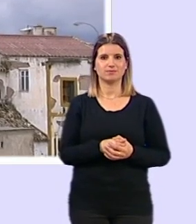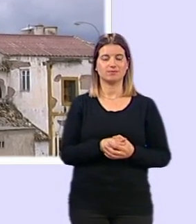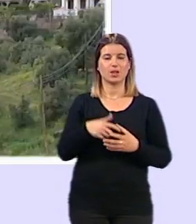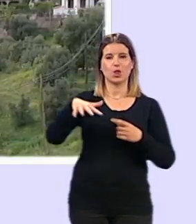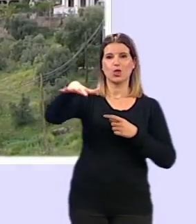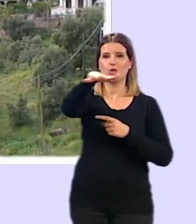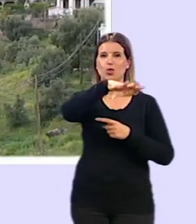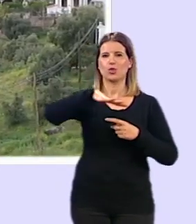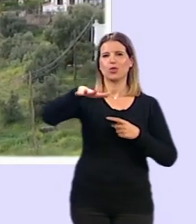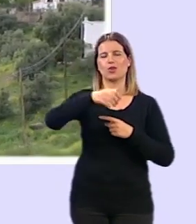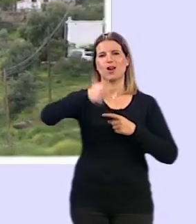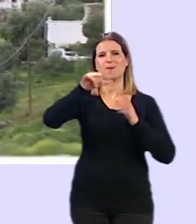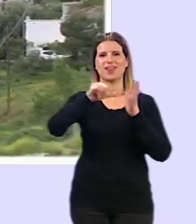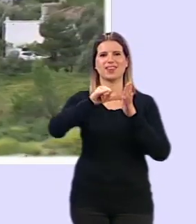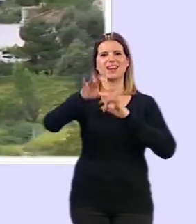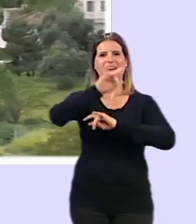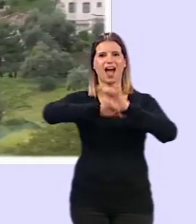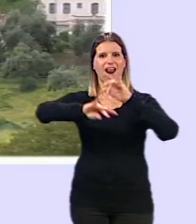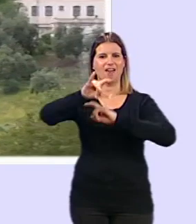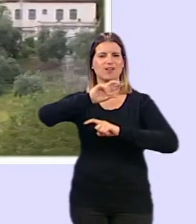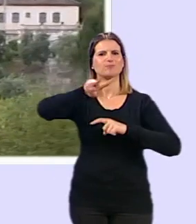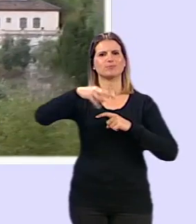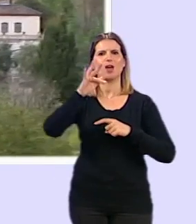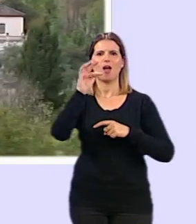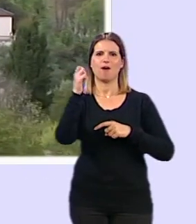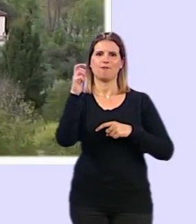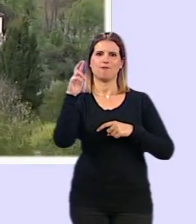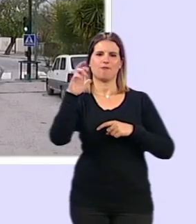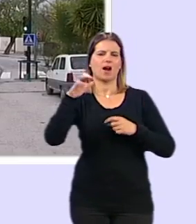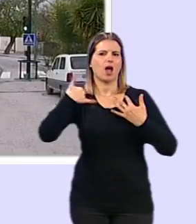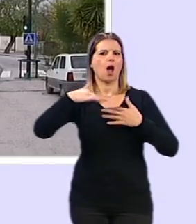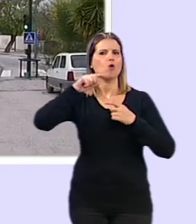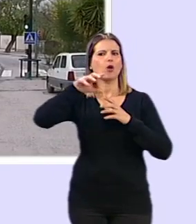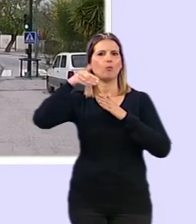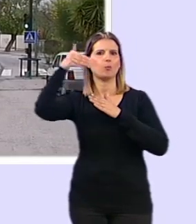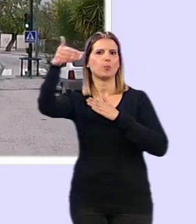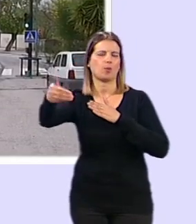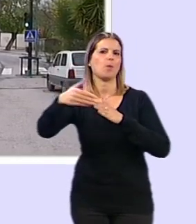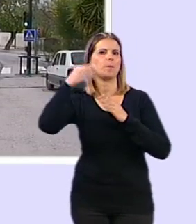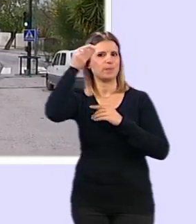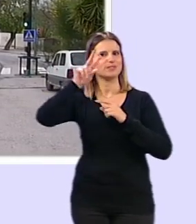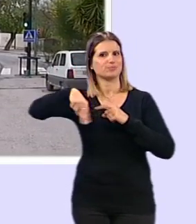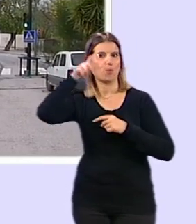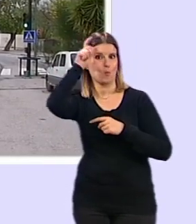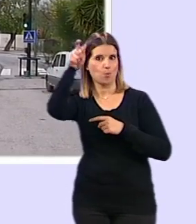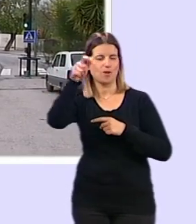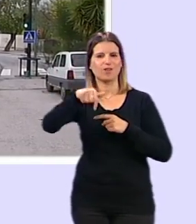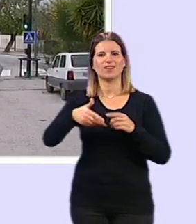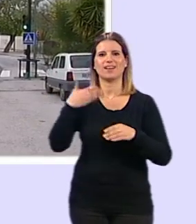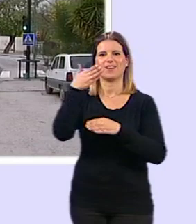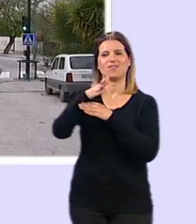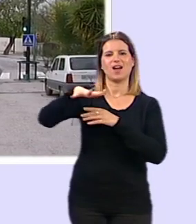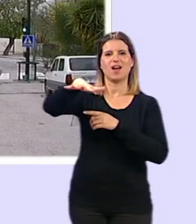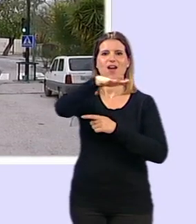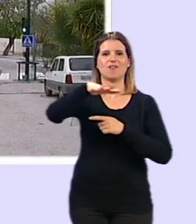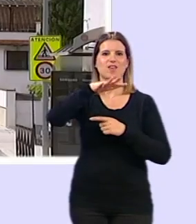Ubicado en el distrito Alabaicín el Fargue es un barrio de Granada que al quedar a las afueras hay quien piensa es un pueblo. Hoy nos hemos acercado a